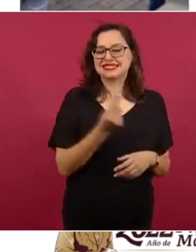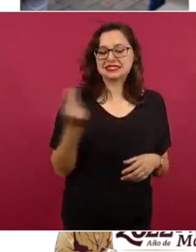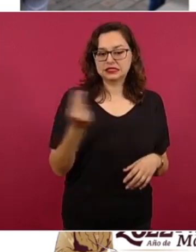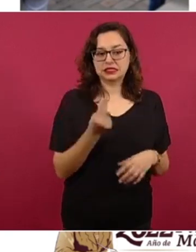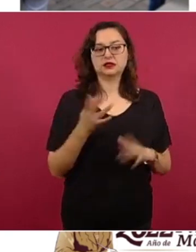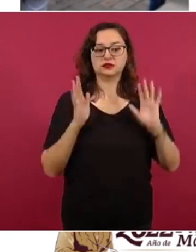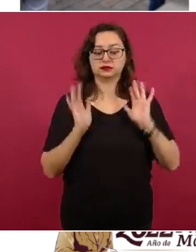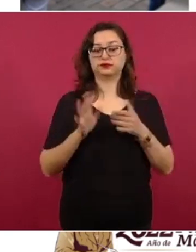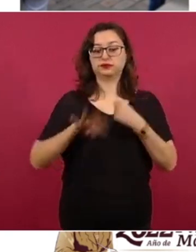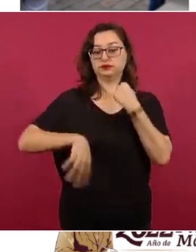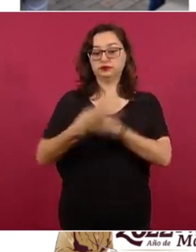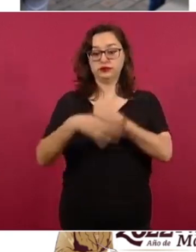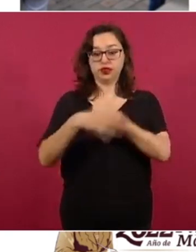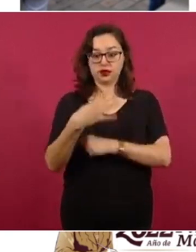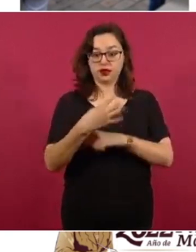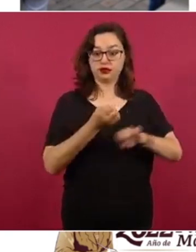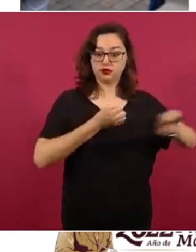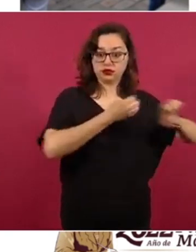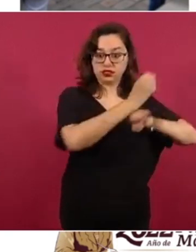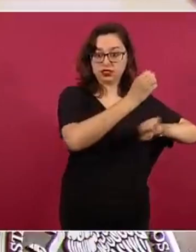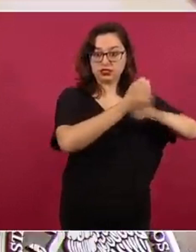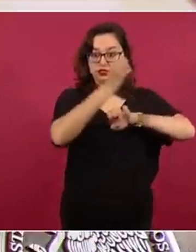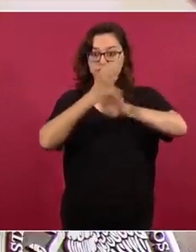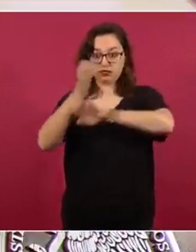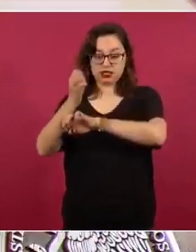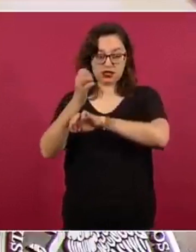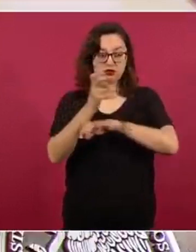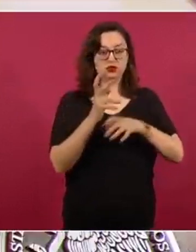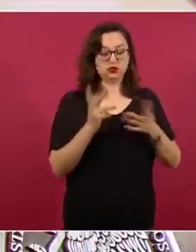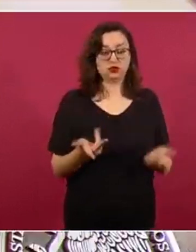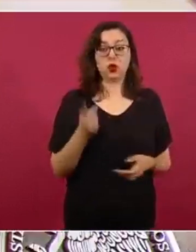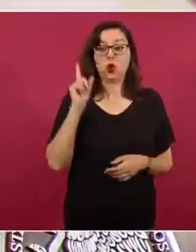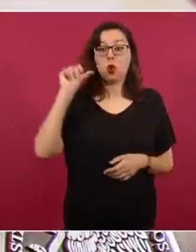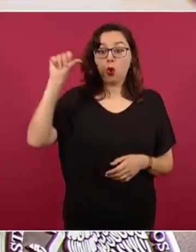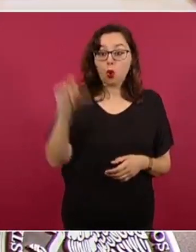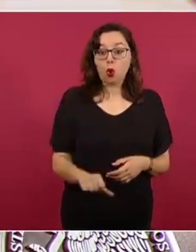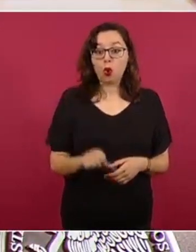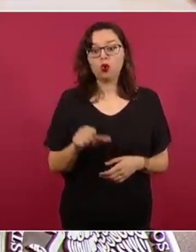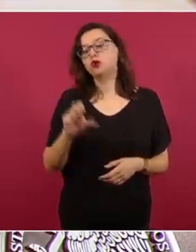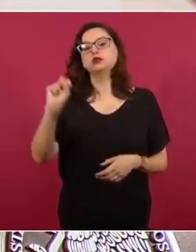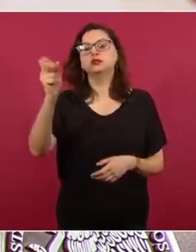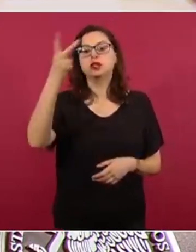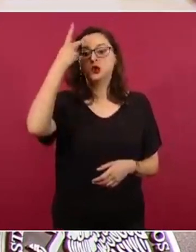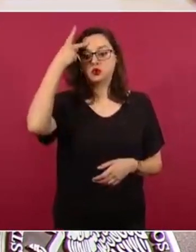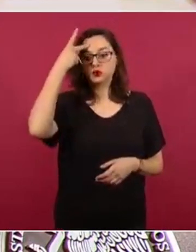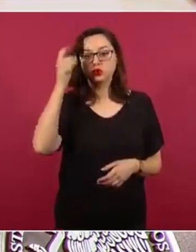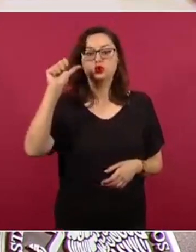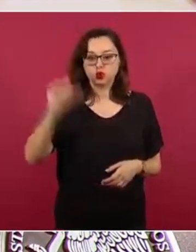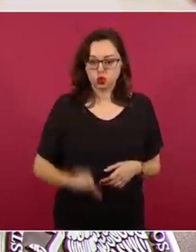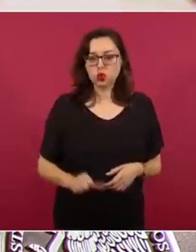estados. Hay un estado que justamente el día de hoy, en San Luis Potosí, está arrancando el levantamiento, este